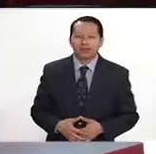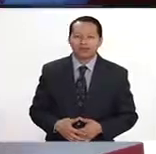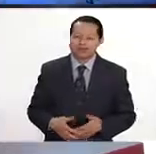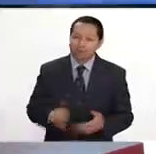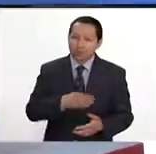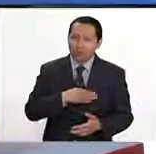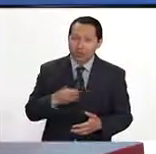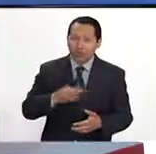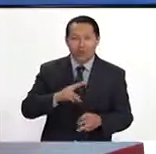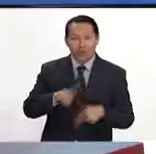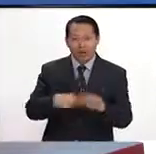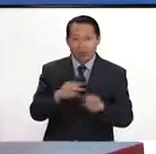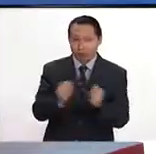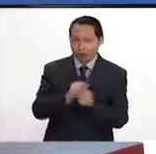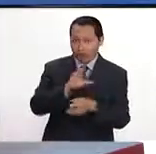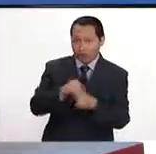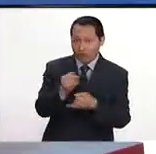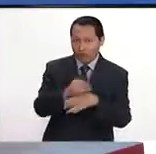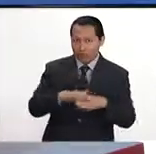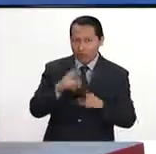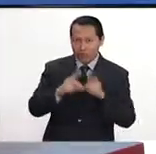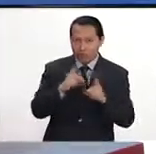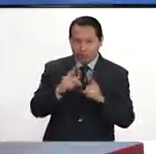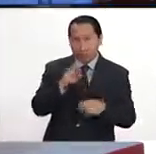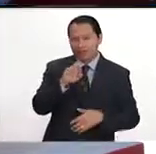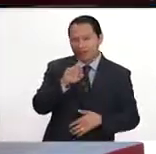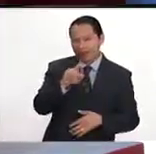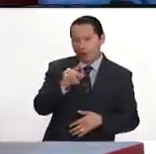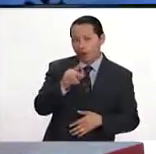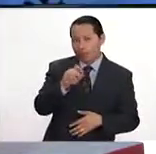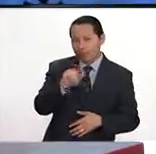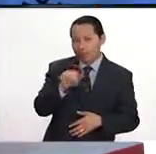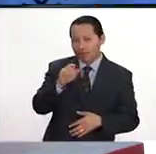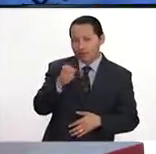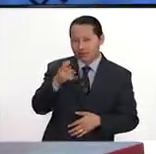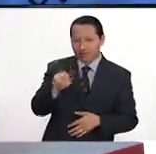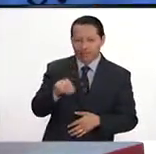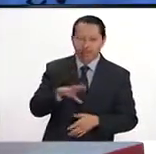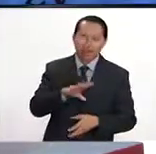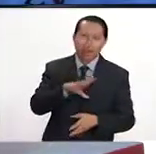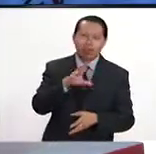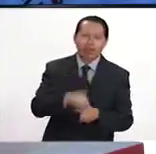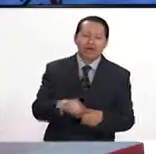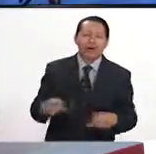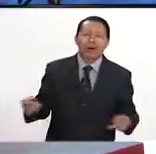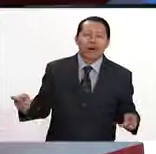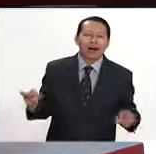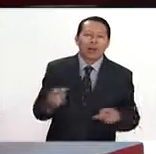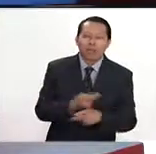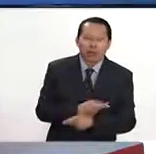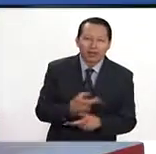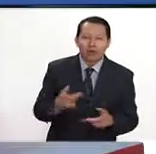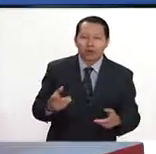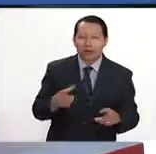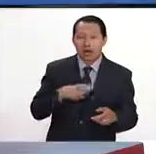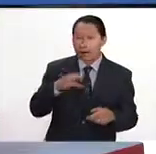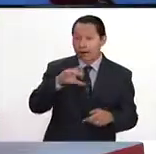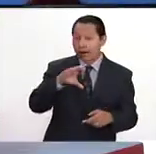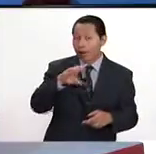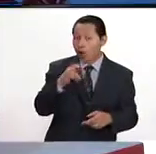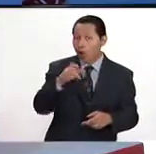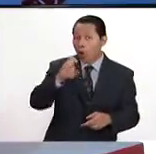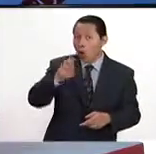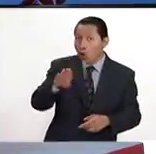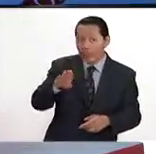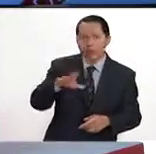Bueno, pues vámonos con toda la información de los deportes con Daniel López Casarín, que por supuesto nos tiene las reacciones de los clubes, de los clubes